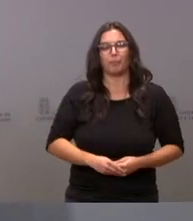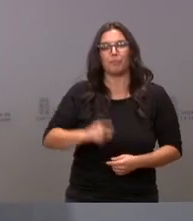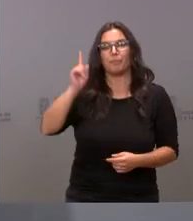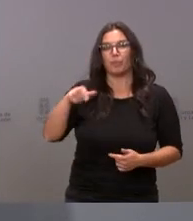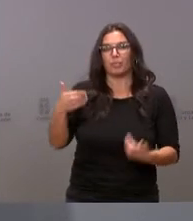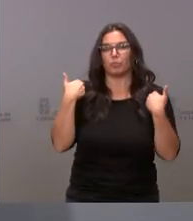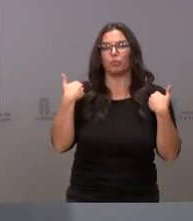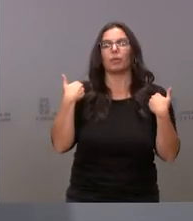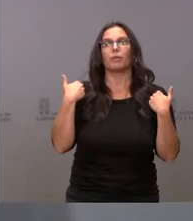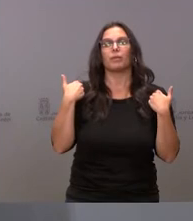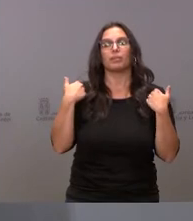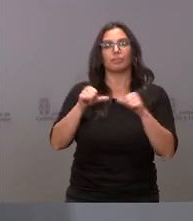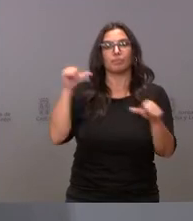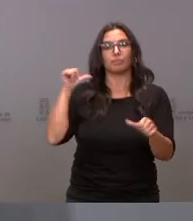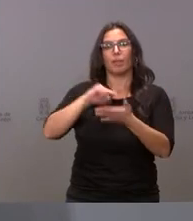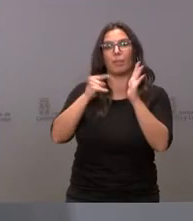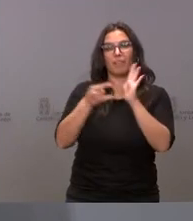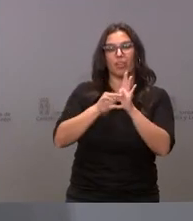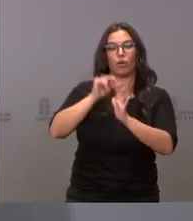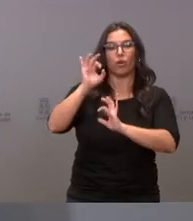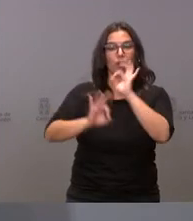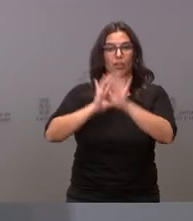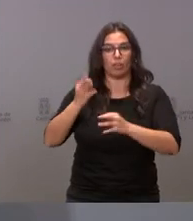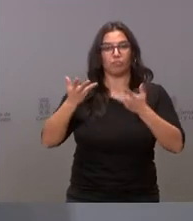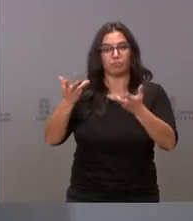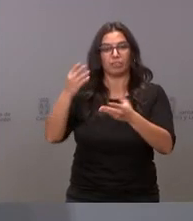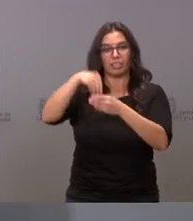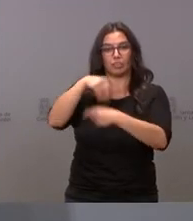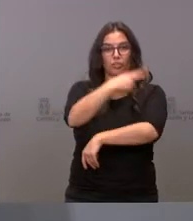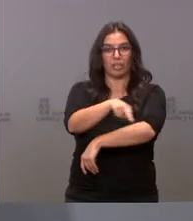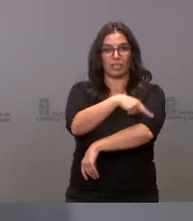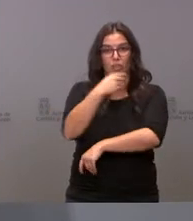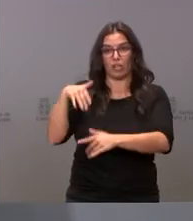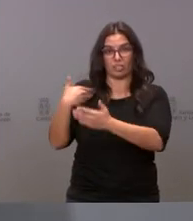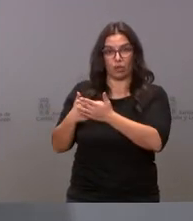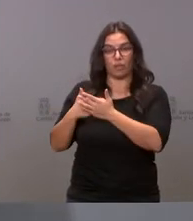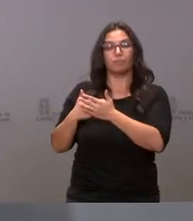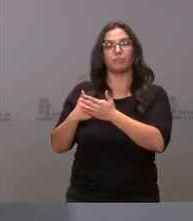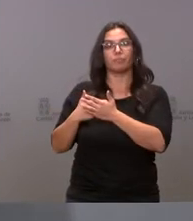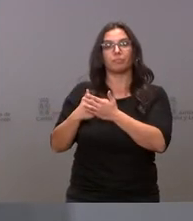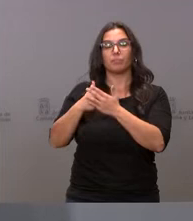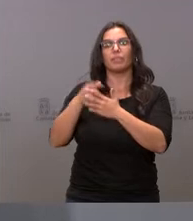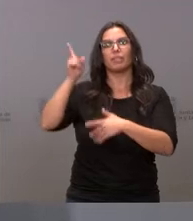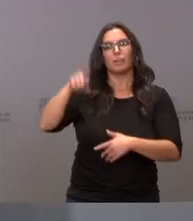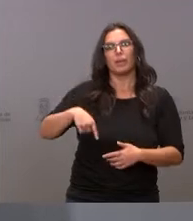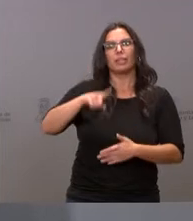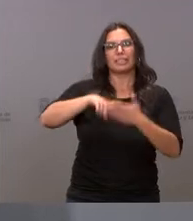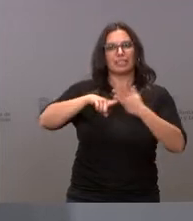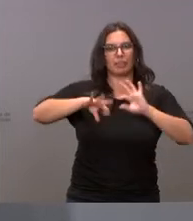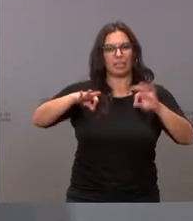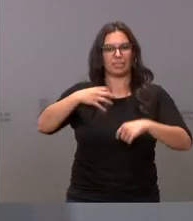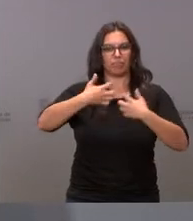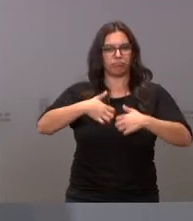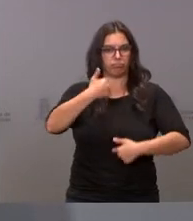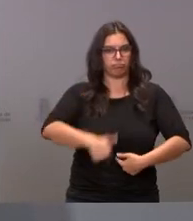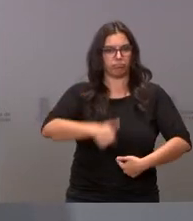ha sido responsable de Planificación y Asistencia Sanitaria de SACIL hasta este momento, es especialista, como he dicho, en aparato digestivo, tiene